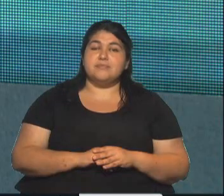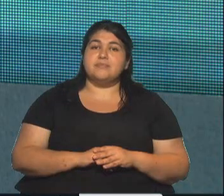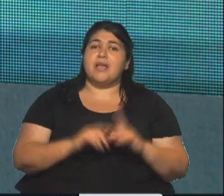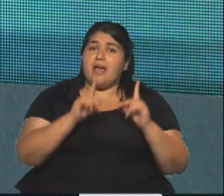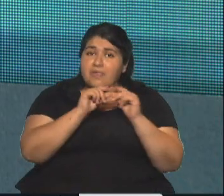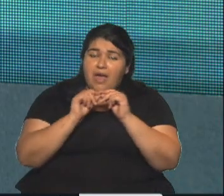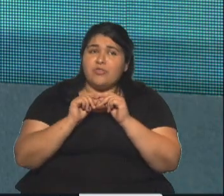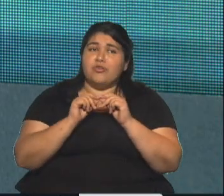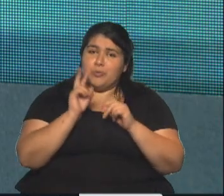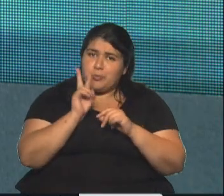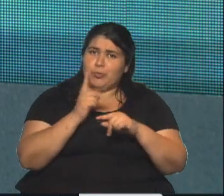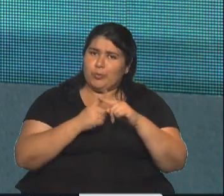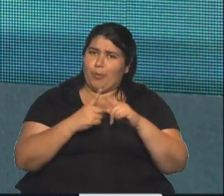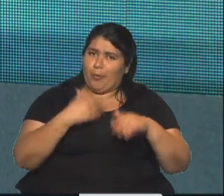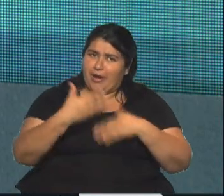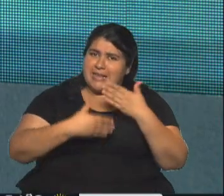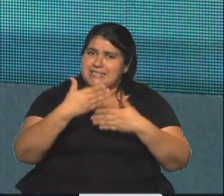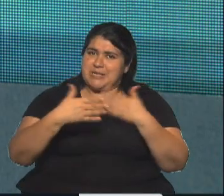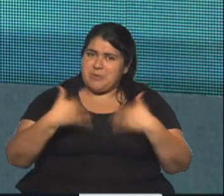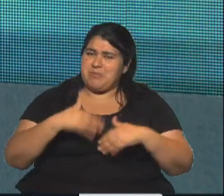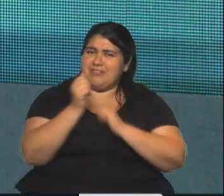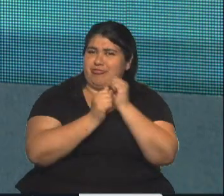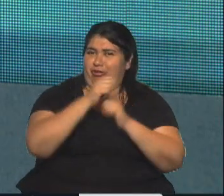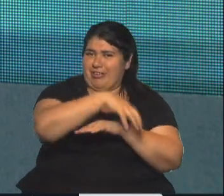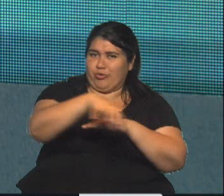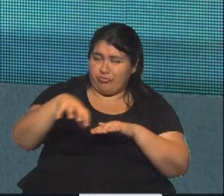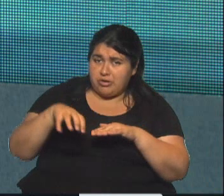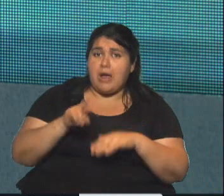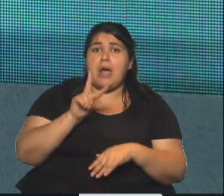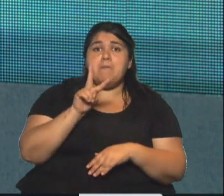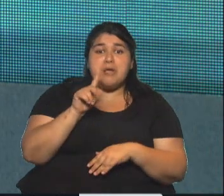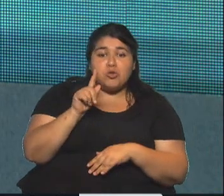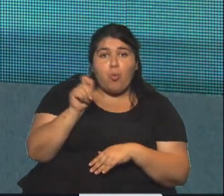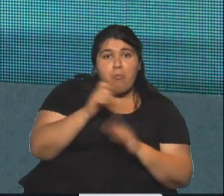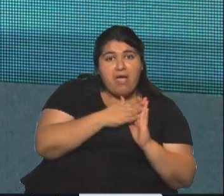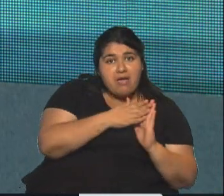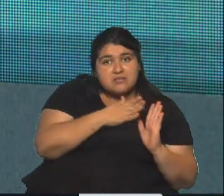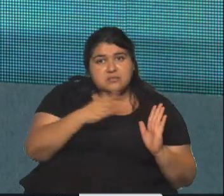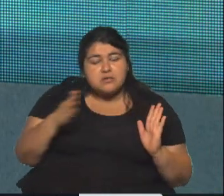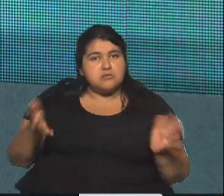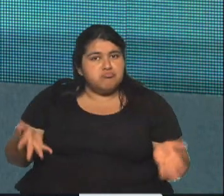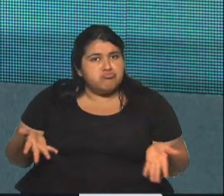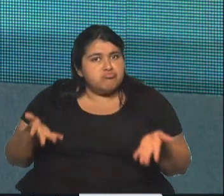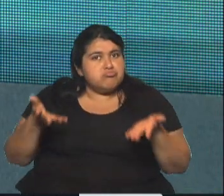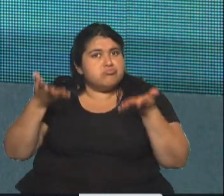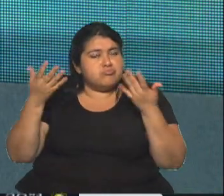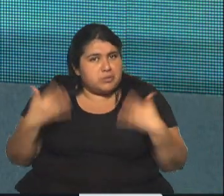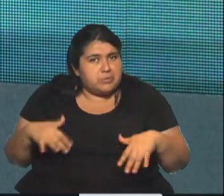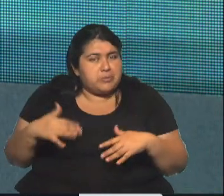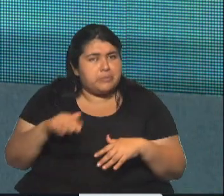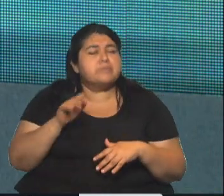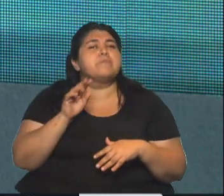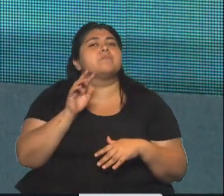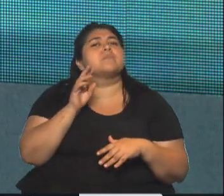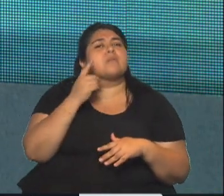Datos alentadores a propósito del crecimiento de la industria. 21 meses de alza y bueno, hay que ver desagregado qué